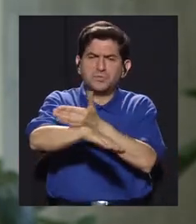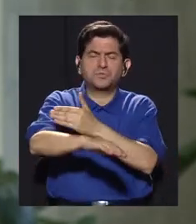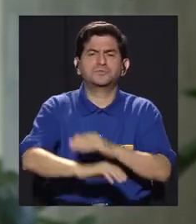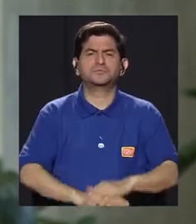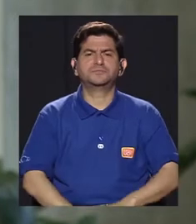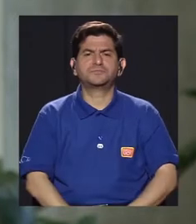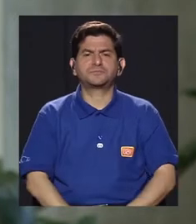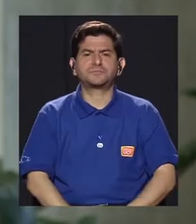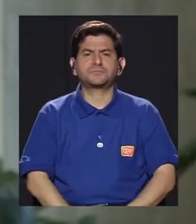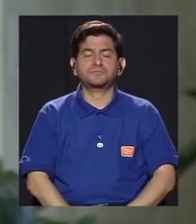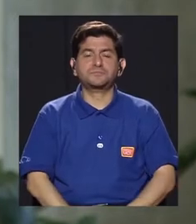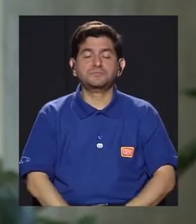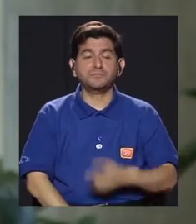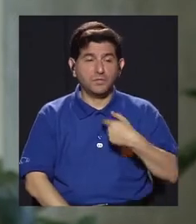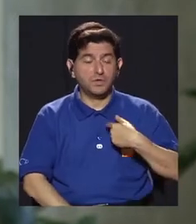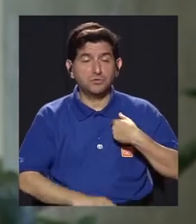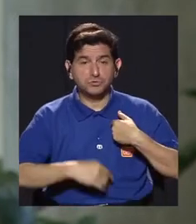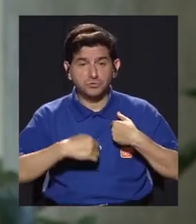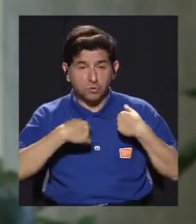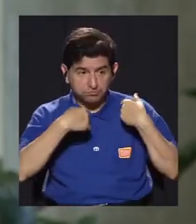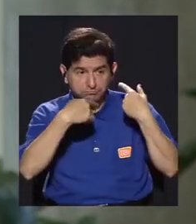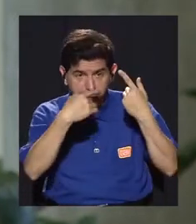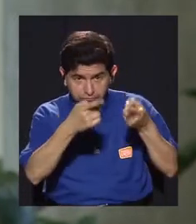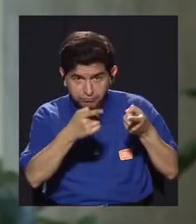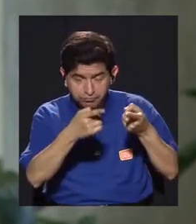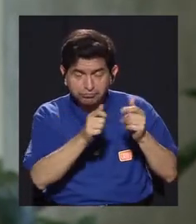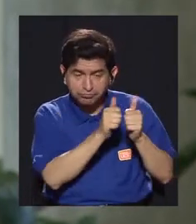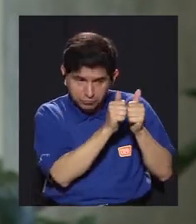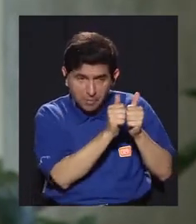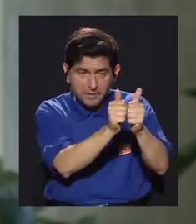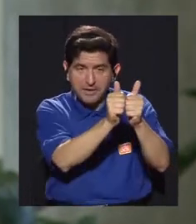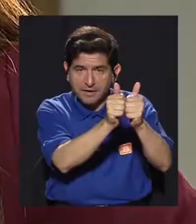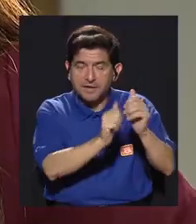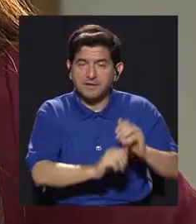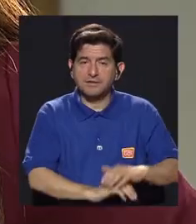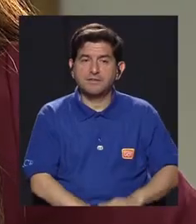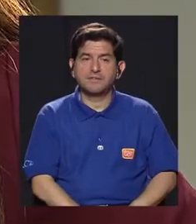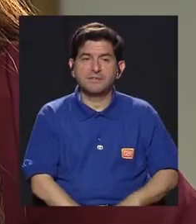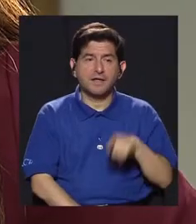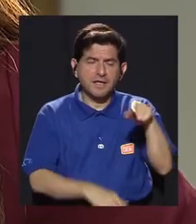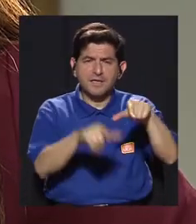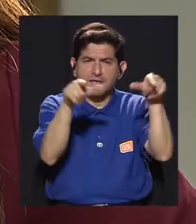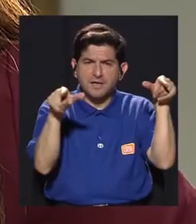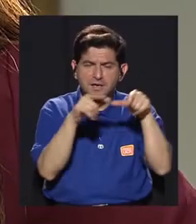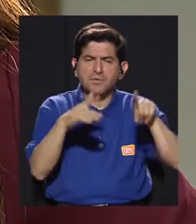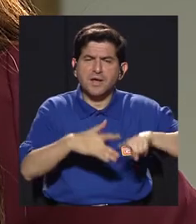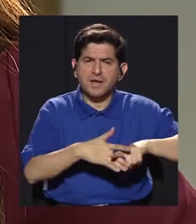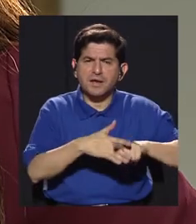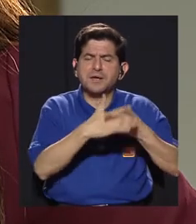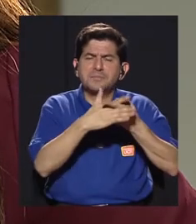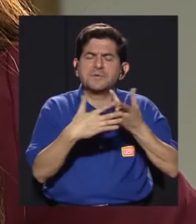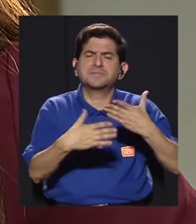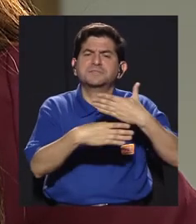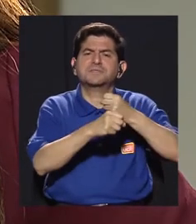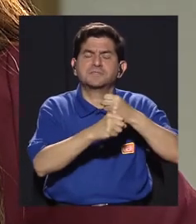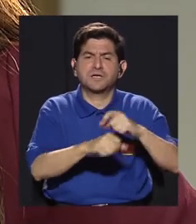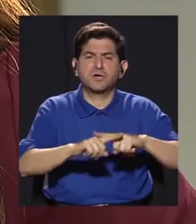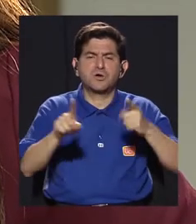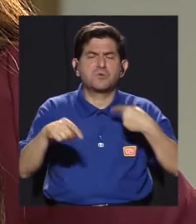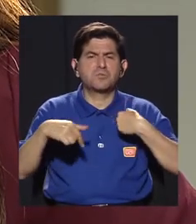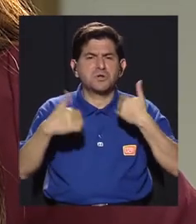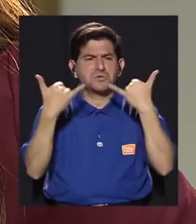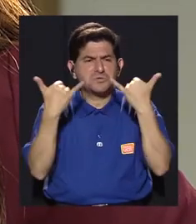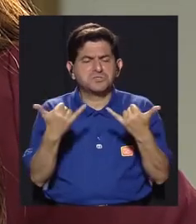este, entonces me llevó, perdón, me llevó y ahí comencé a hacer Tai Chi